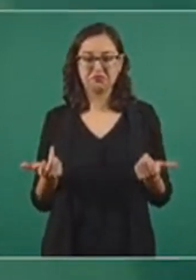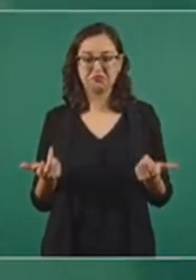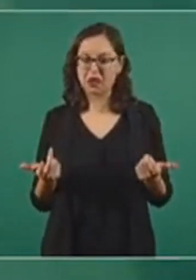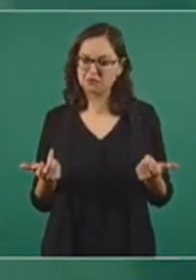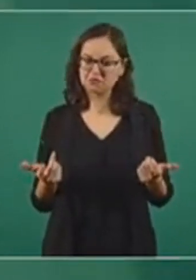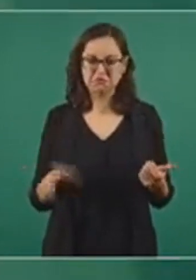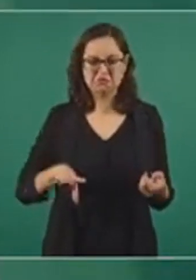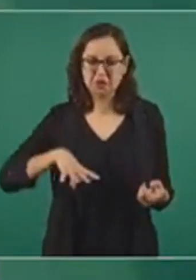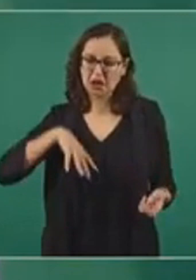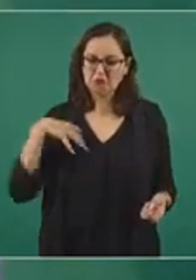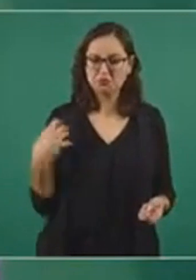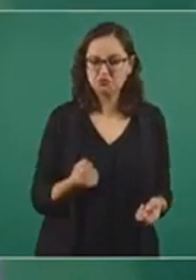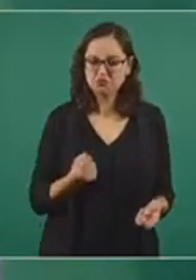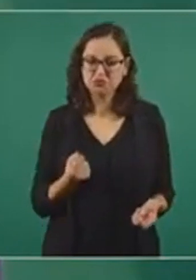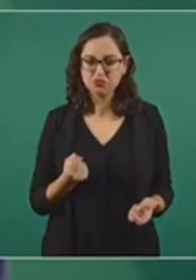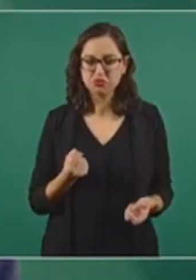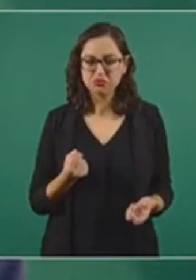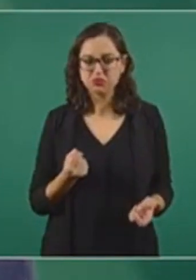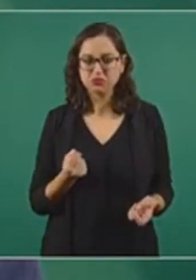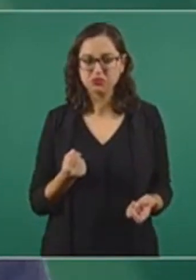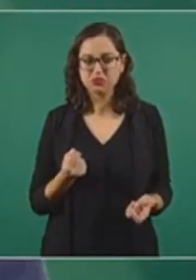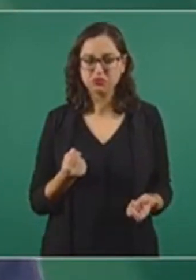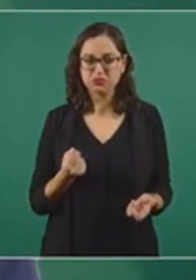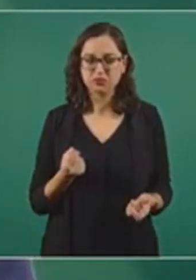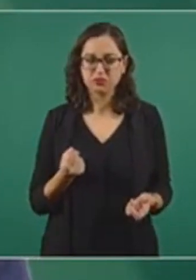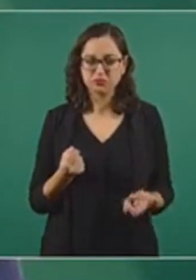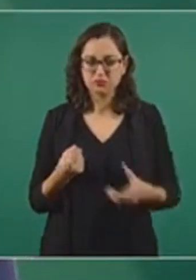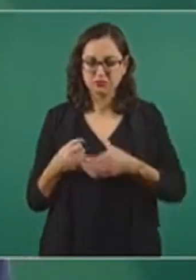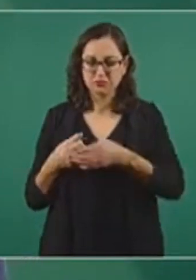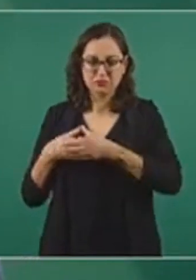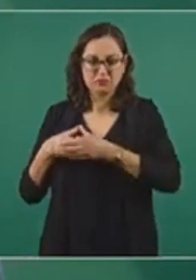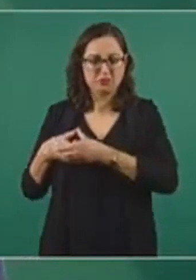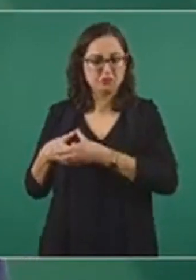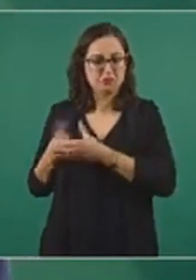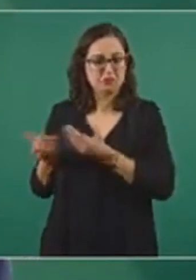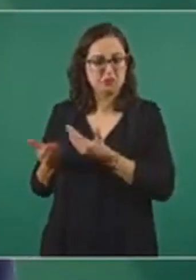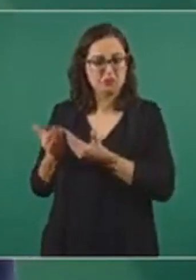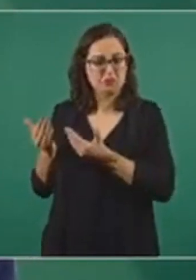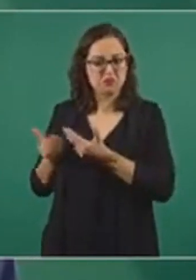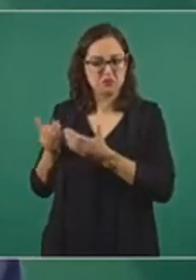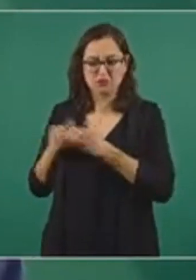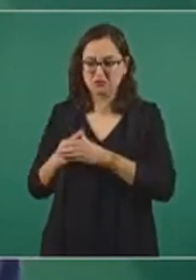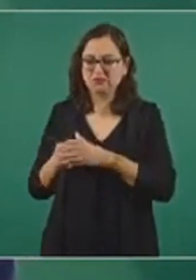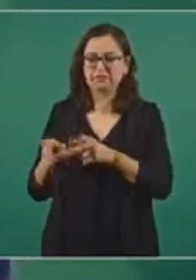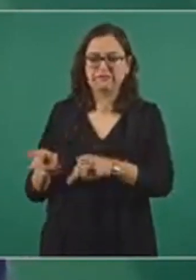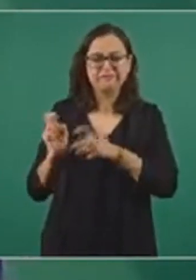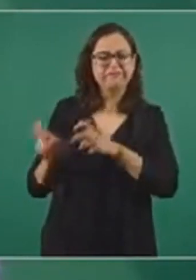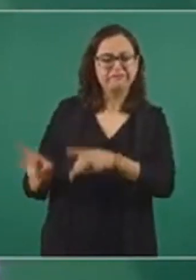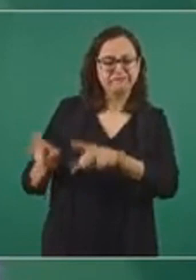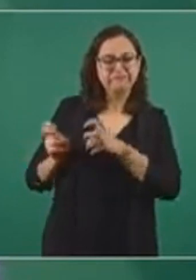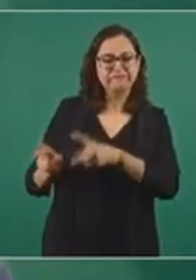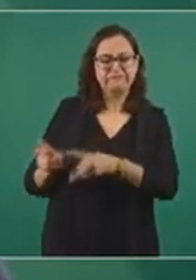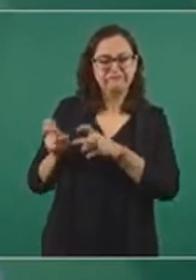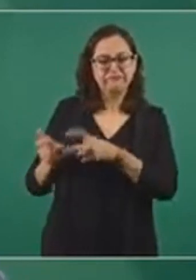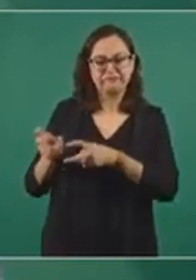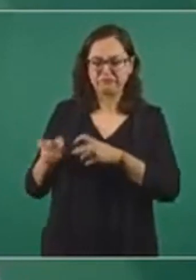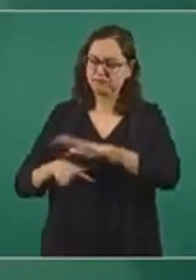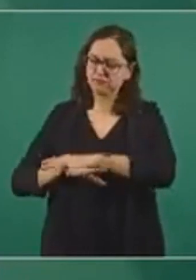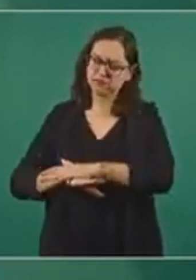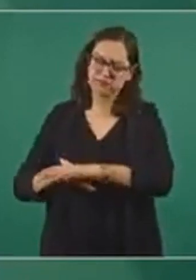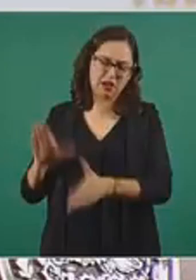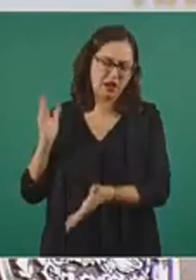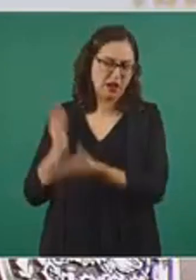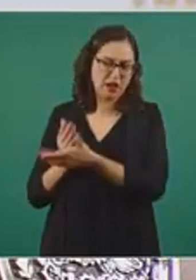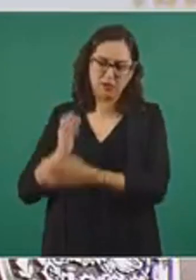eran las minorías que saqueaban el presupuesto. Eso ya no se